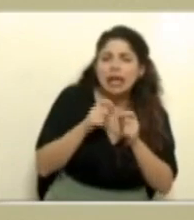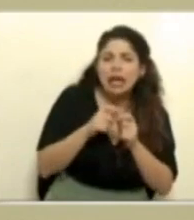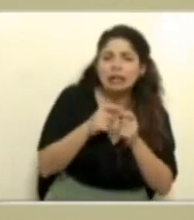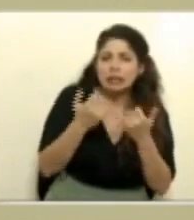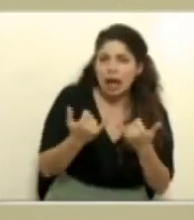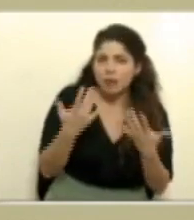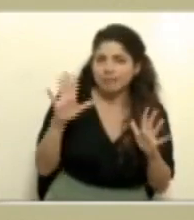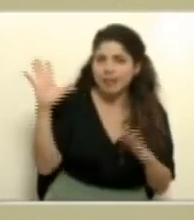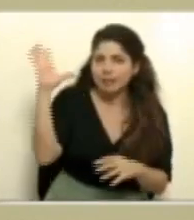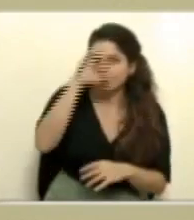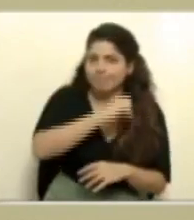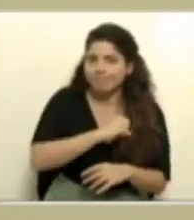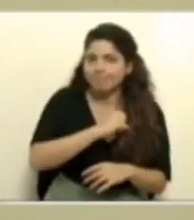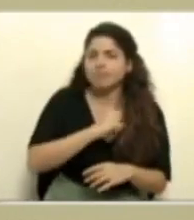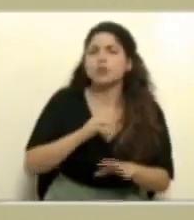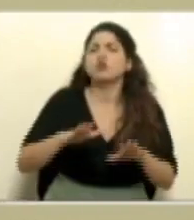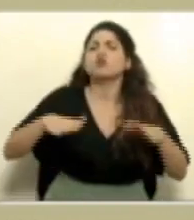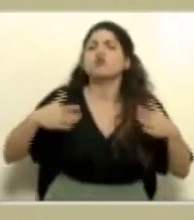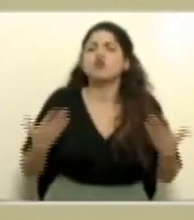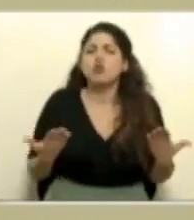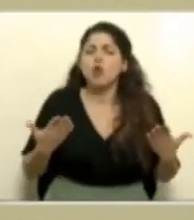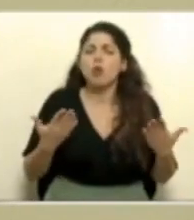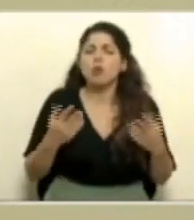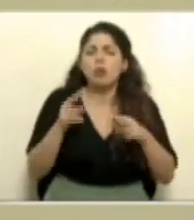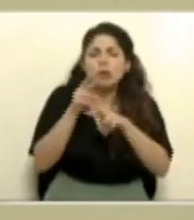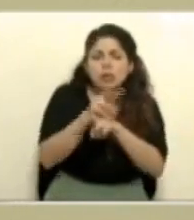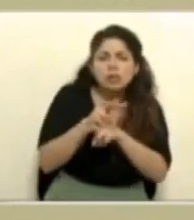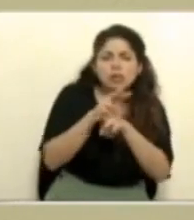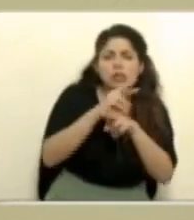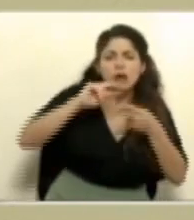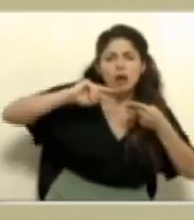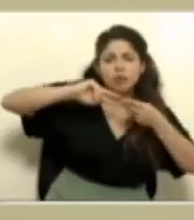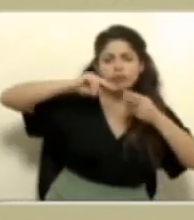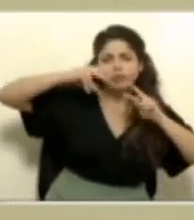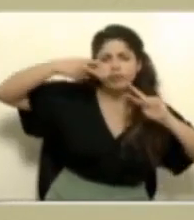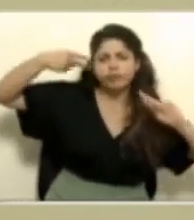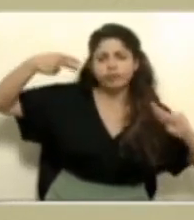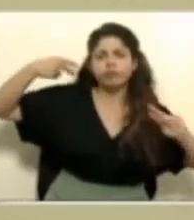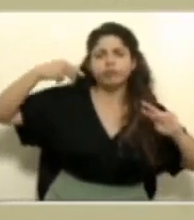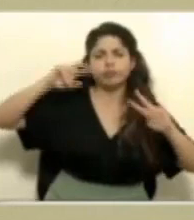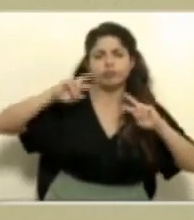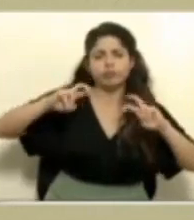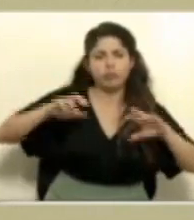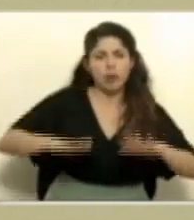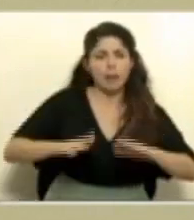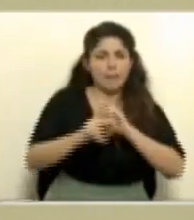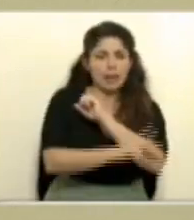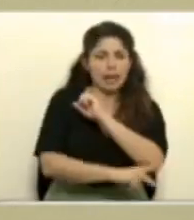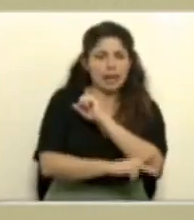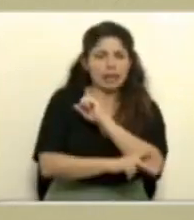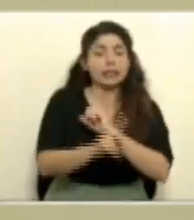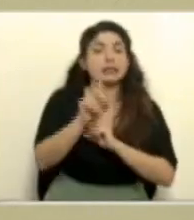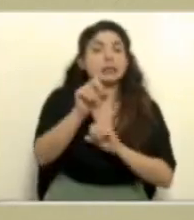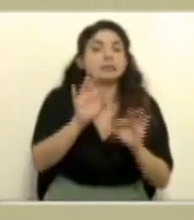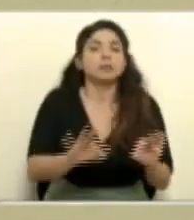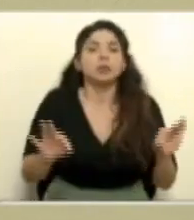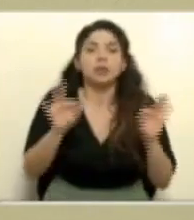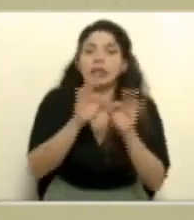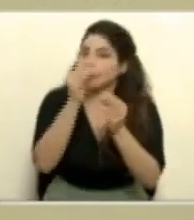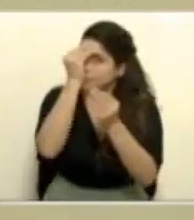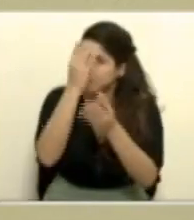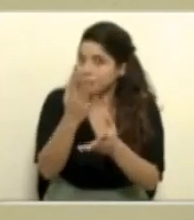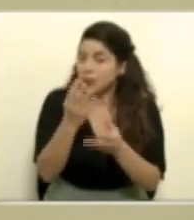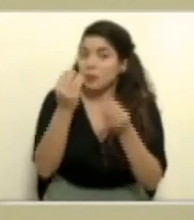ha detectado y también cómo es que se desarrolla esta vigilancia genómica en nuestro país. Valga la pena indicar,